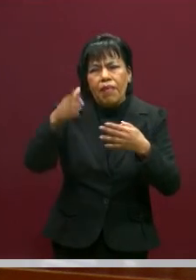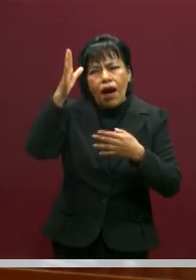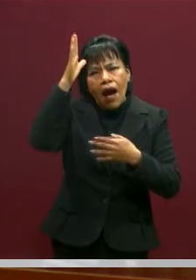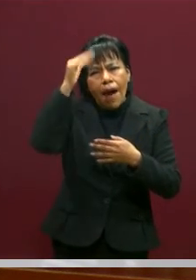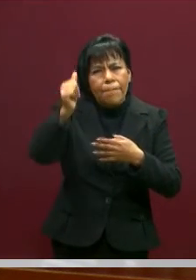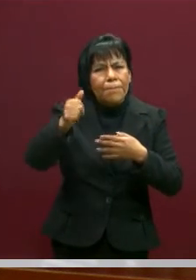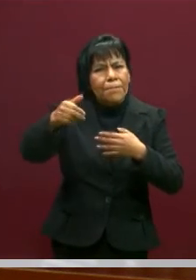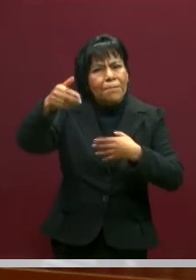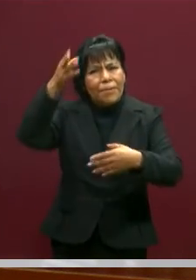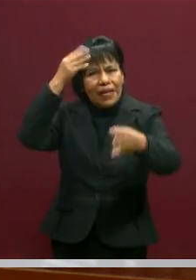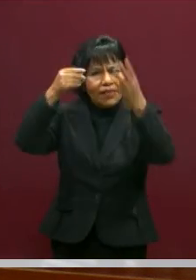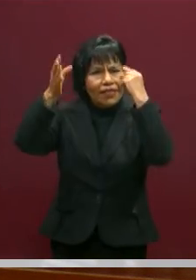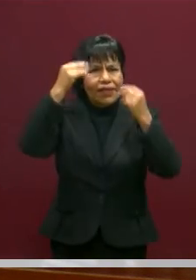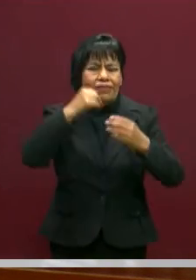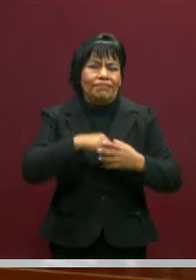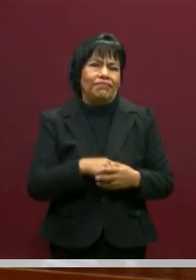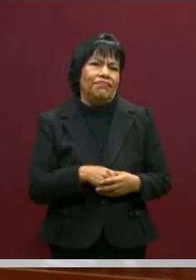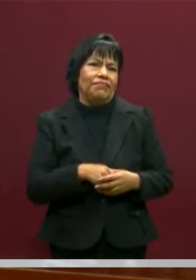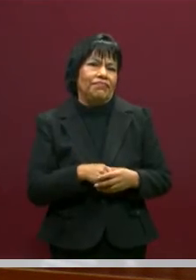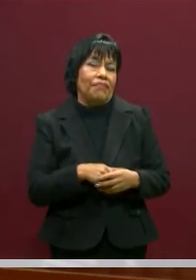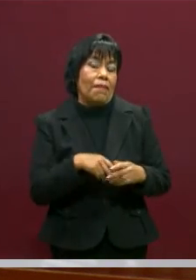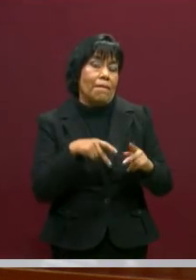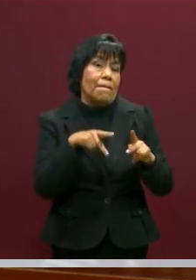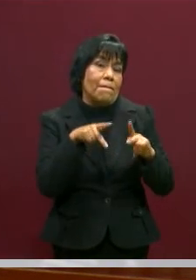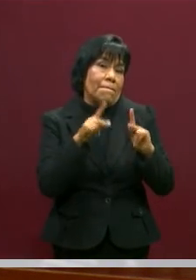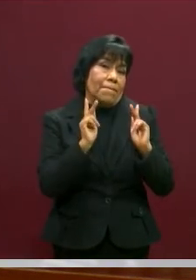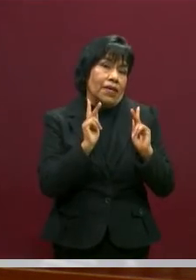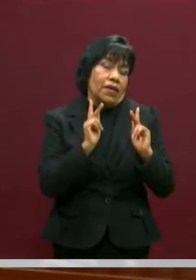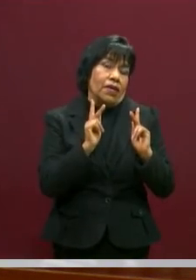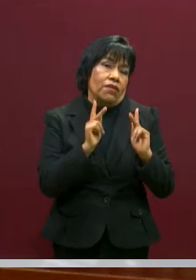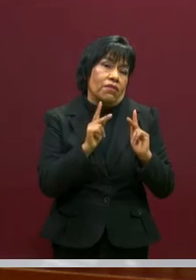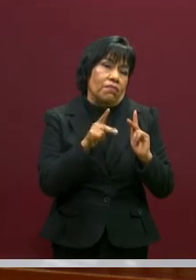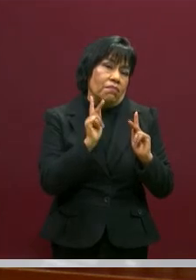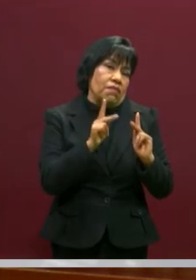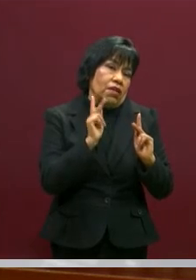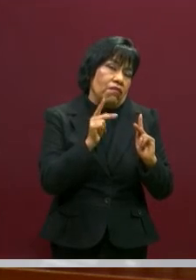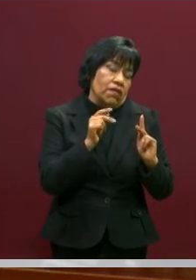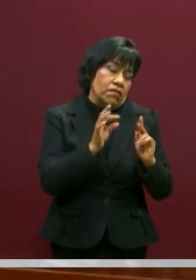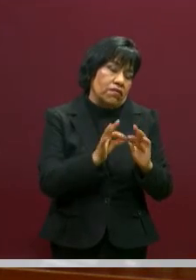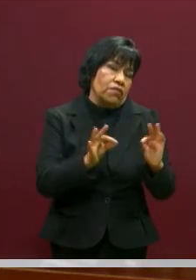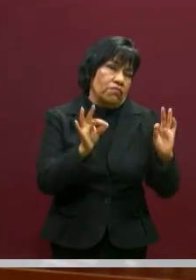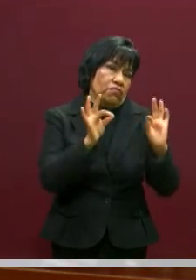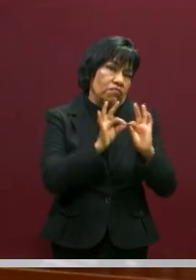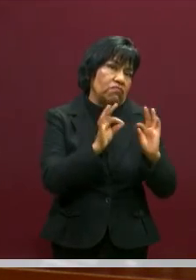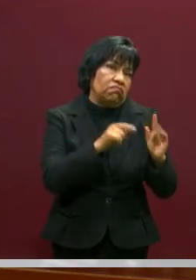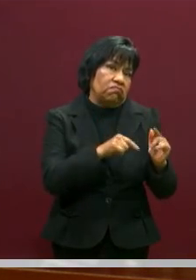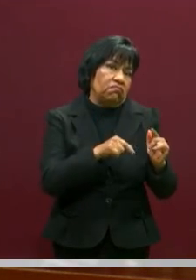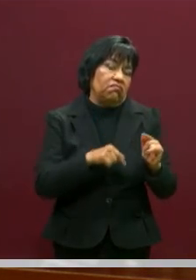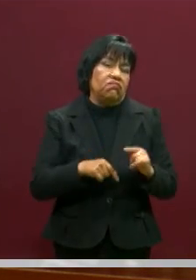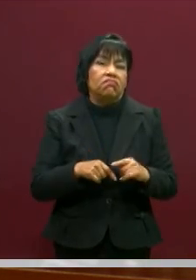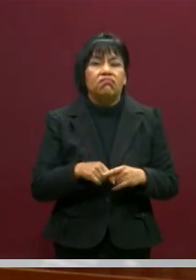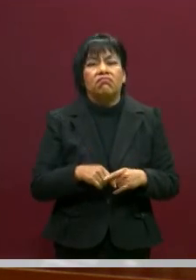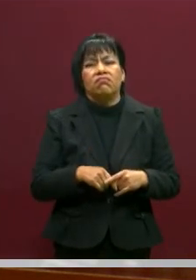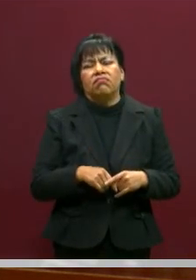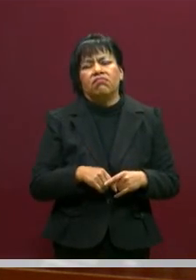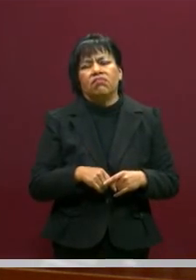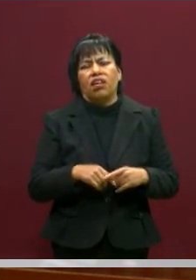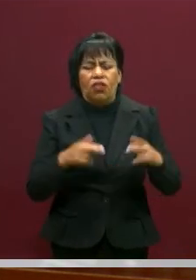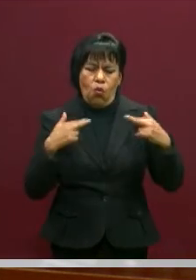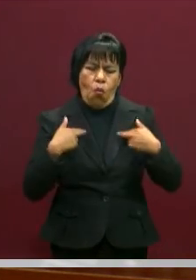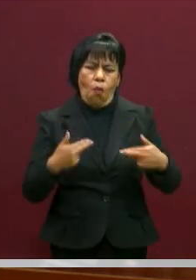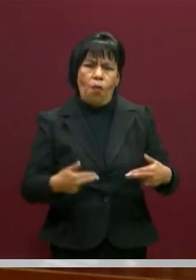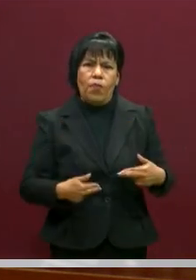Por eso hacía yo referencia a que en la construcción de la ciencia se enfatizó mucho lo racional.